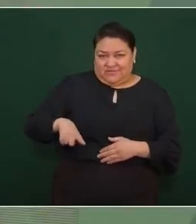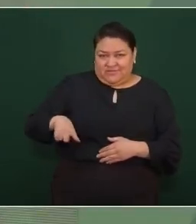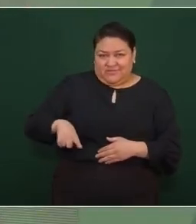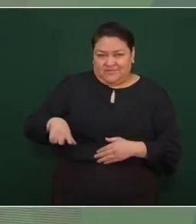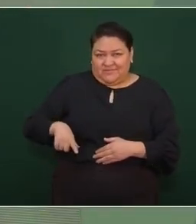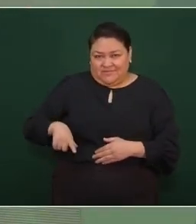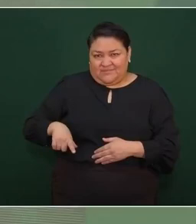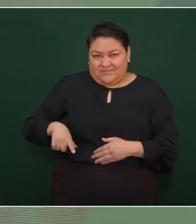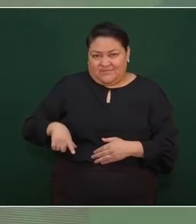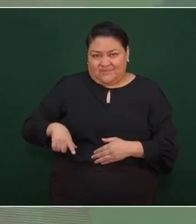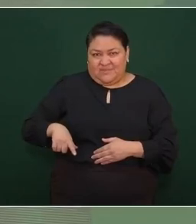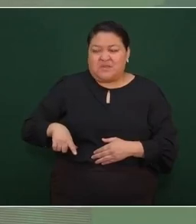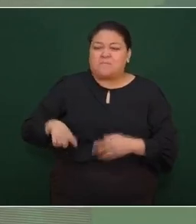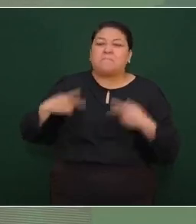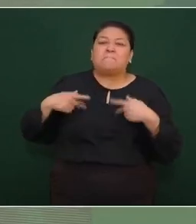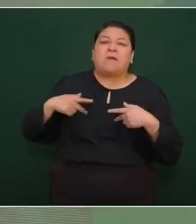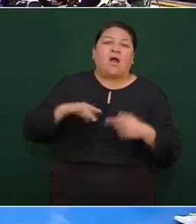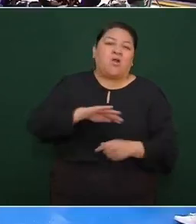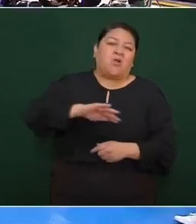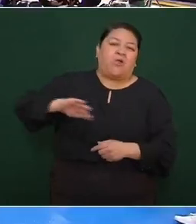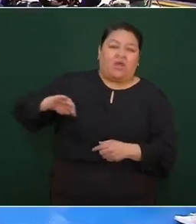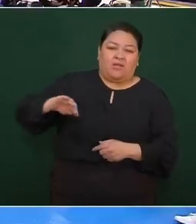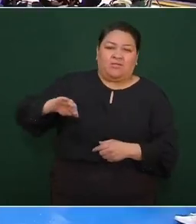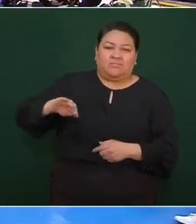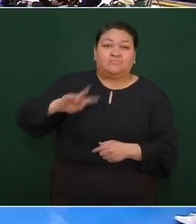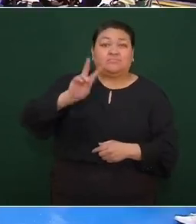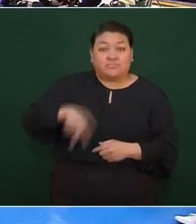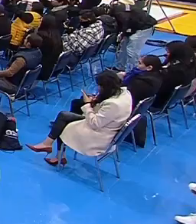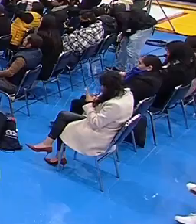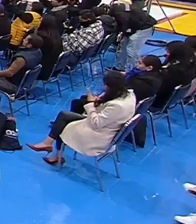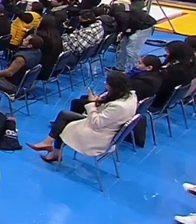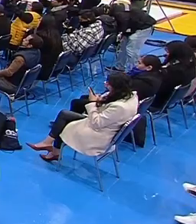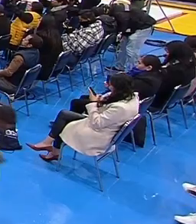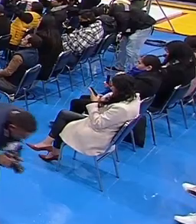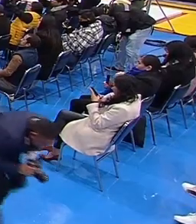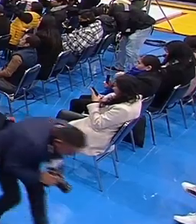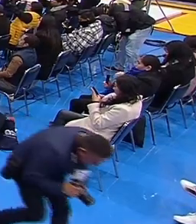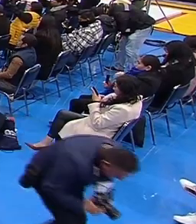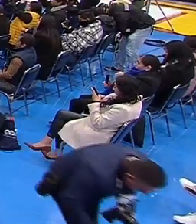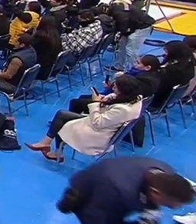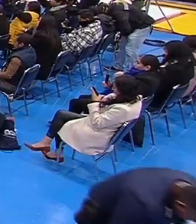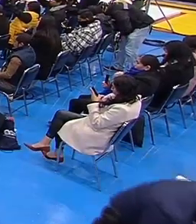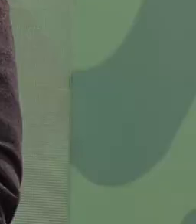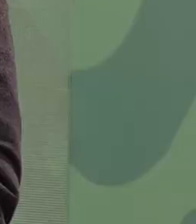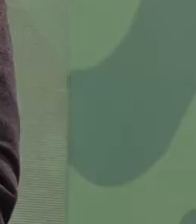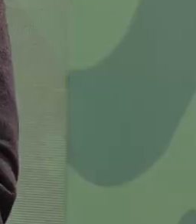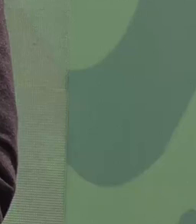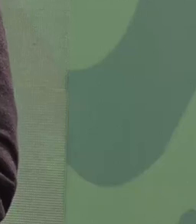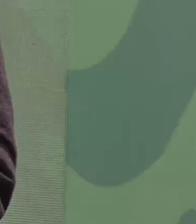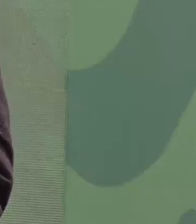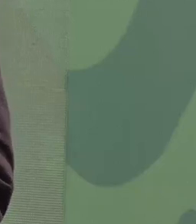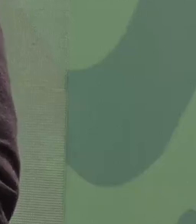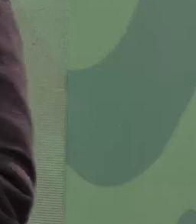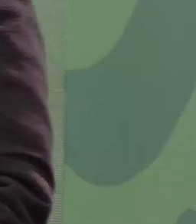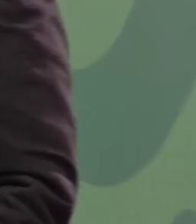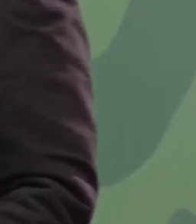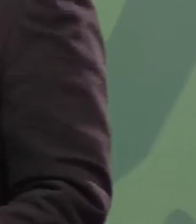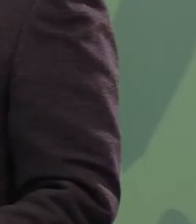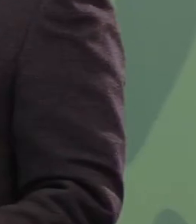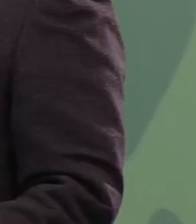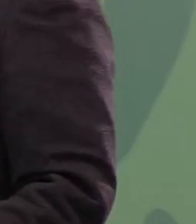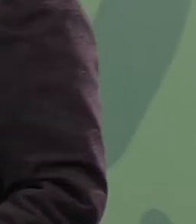sin pueblo. Democracia es poder del pueblo, pero ellos quieren